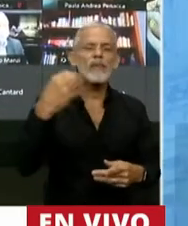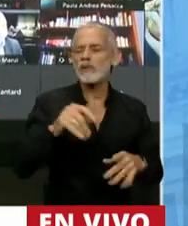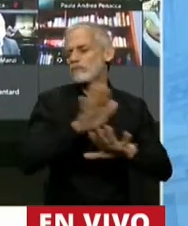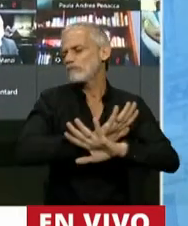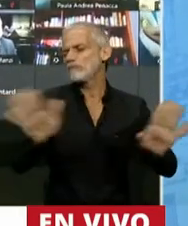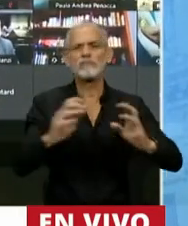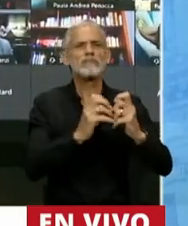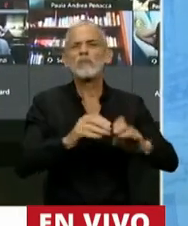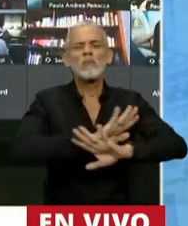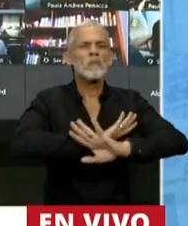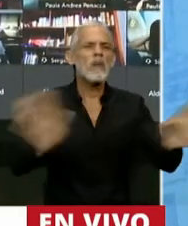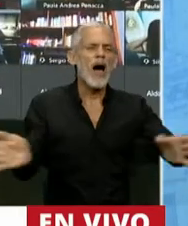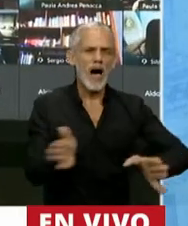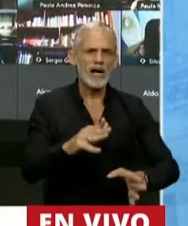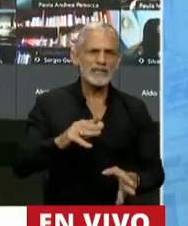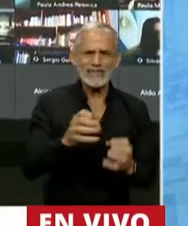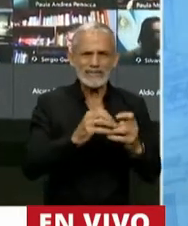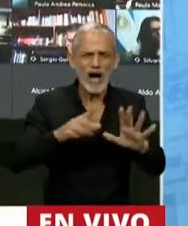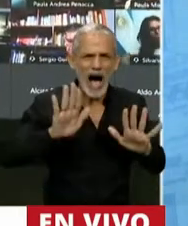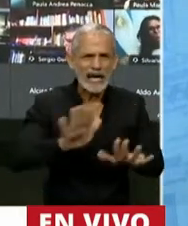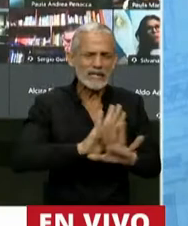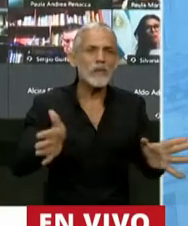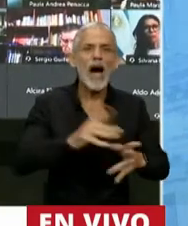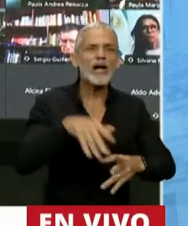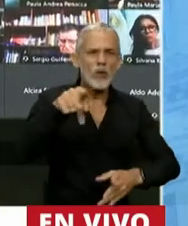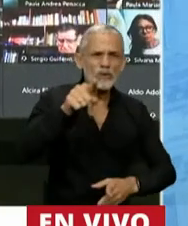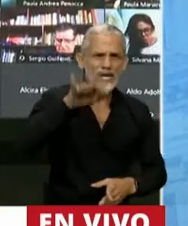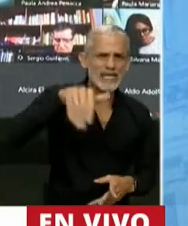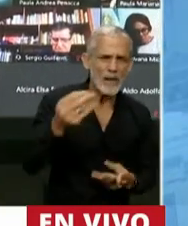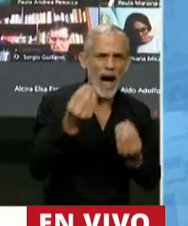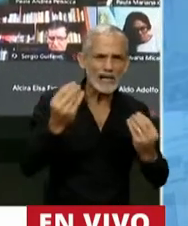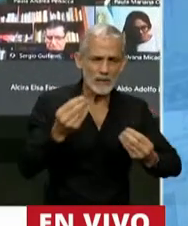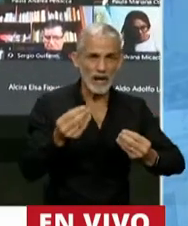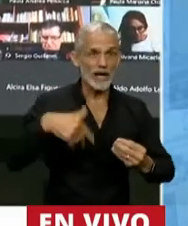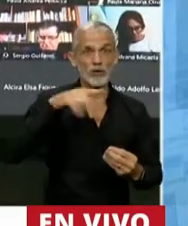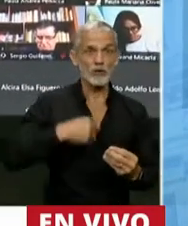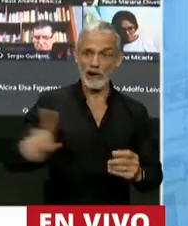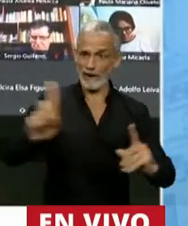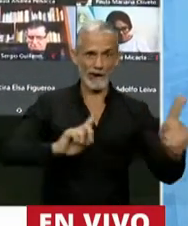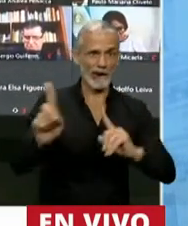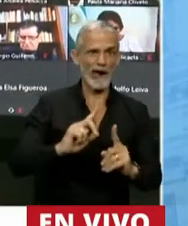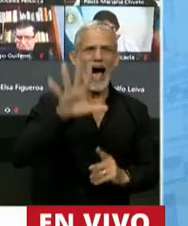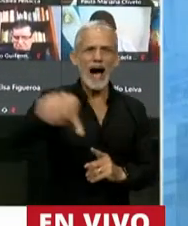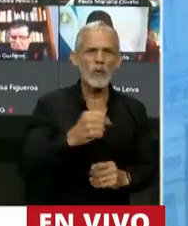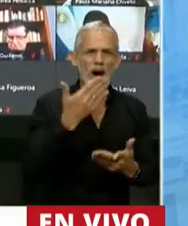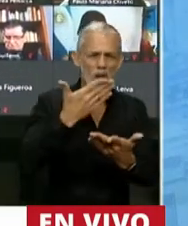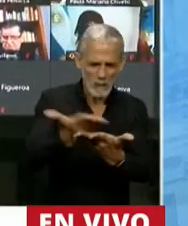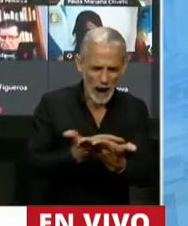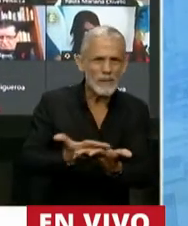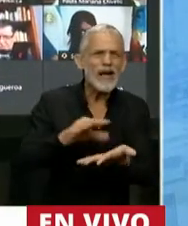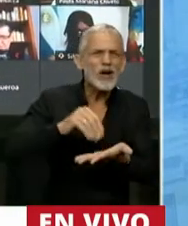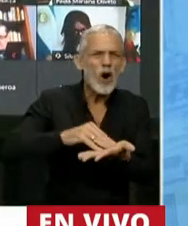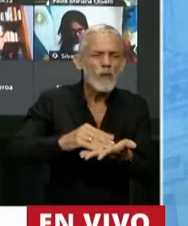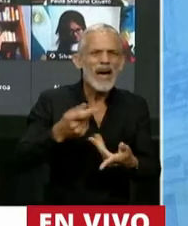que frenar este escándalo, Presidente, ¿cómo puede ser que usted llame para que vayamos casi a domicilio a buscar la